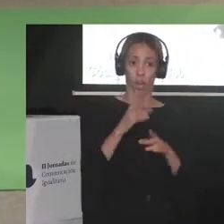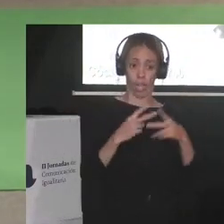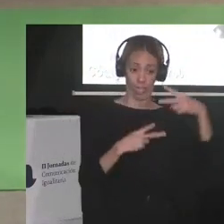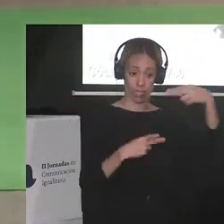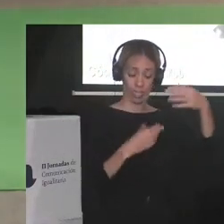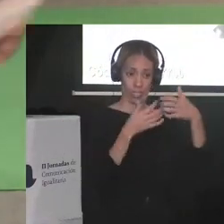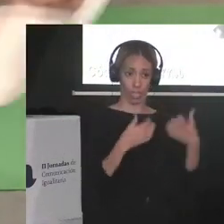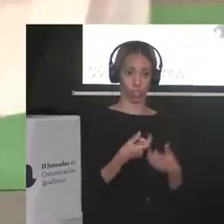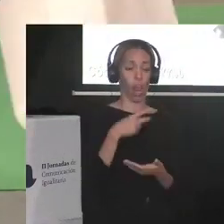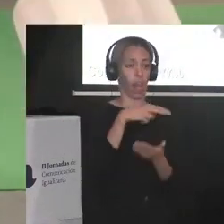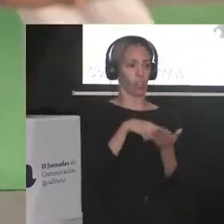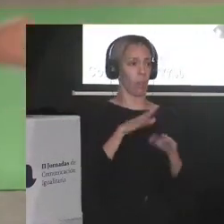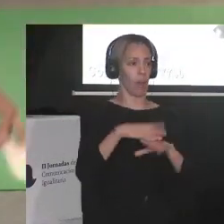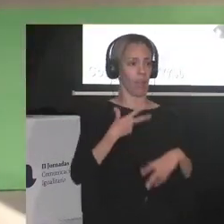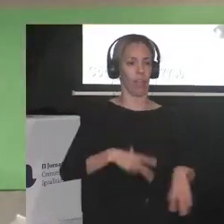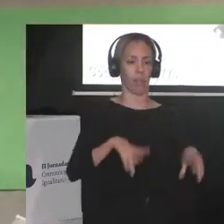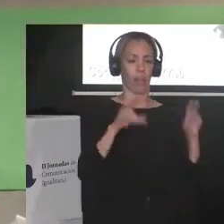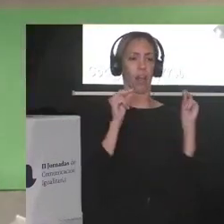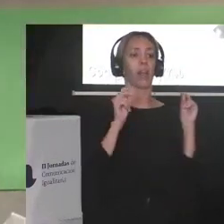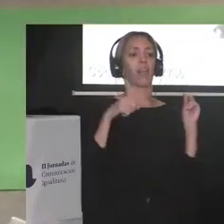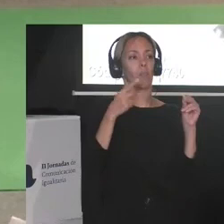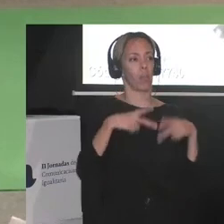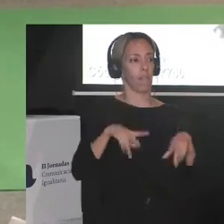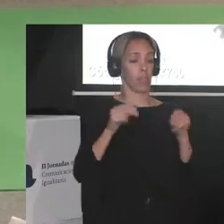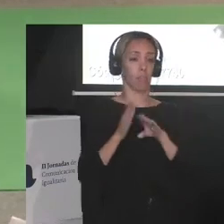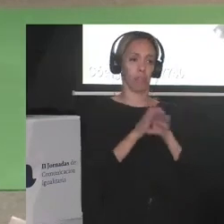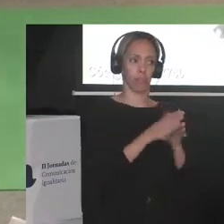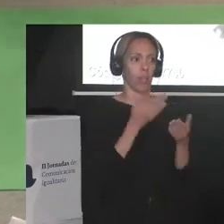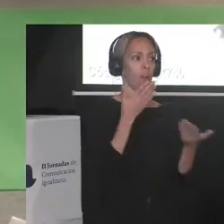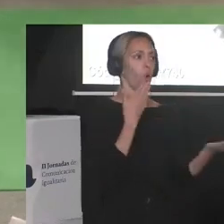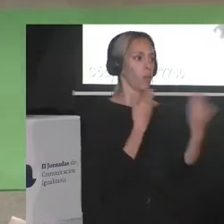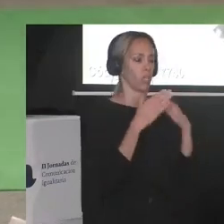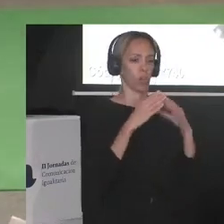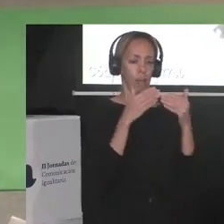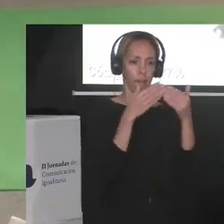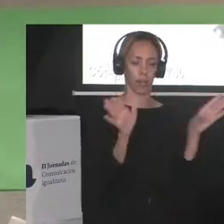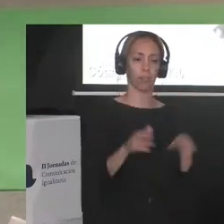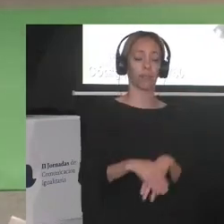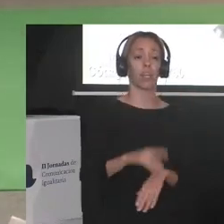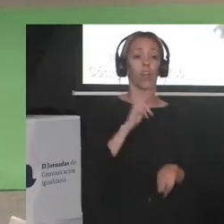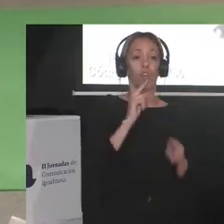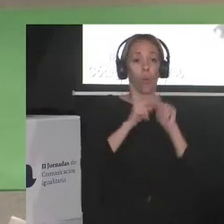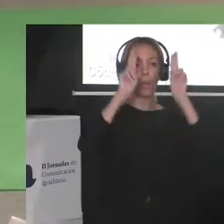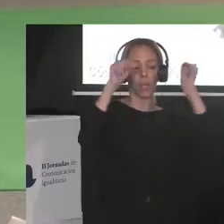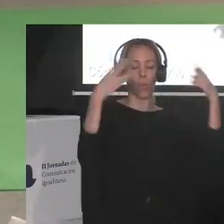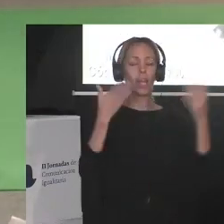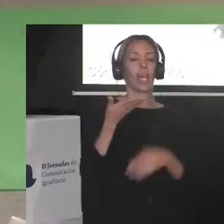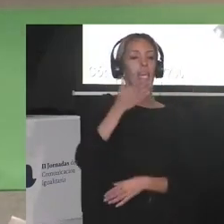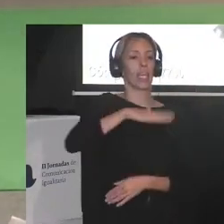terminar y si quieren abrir una breve conversación se llama niñes muertos